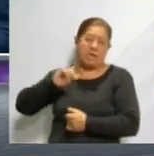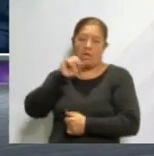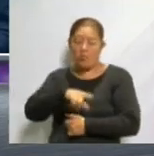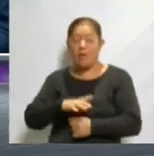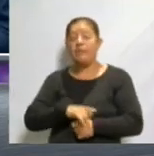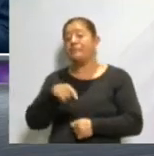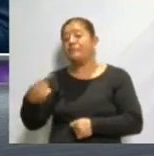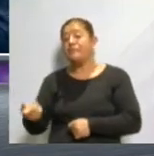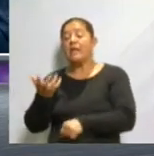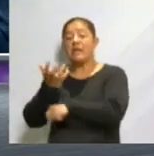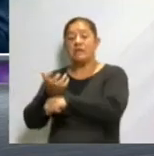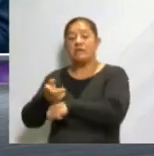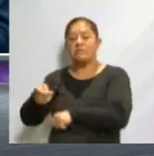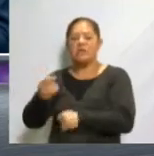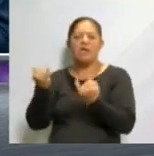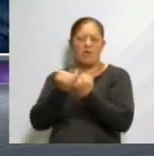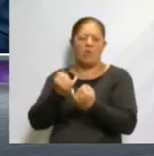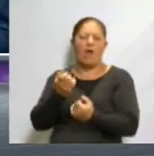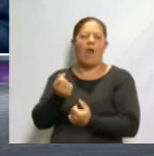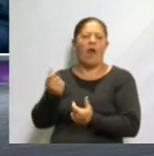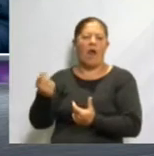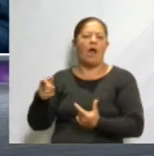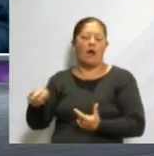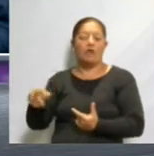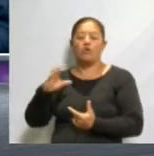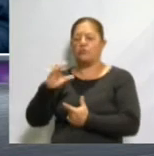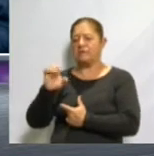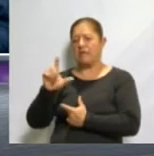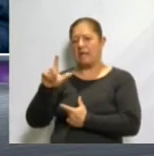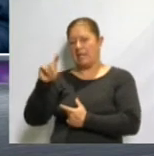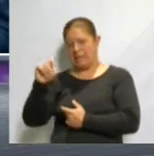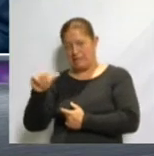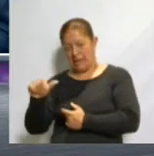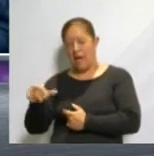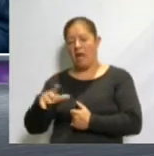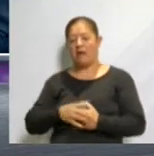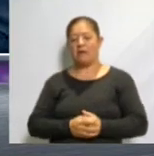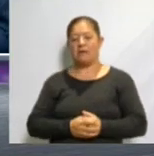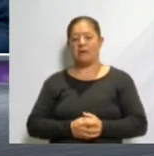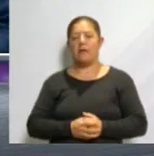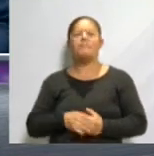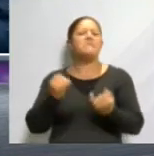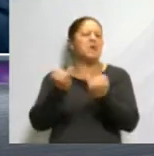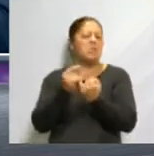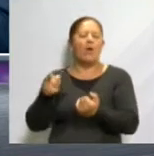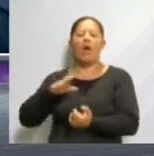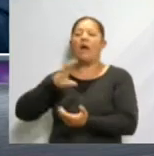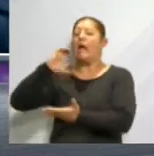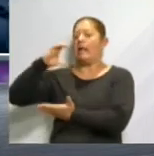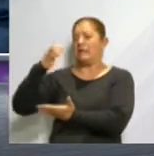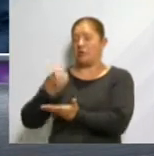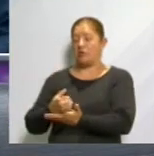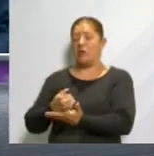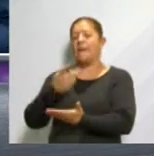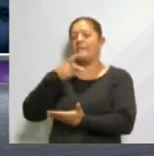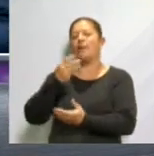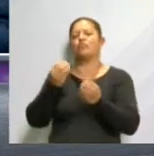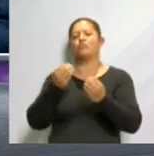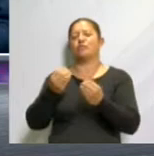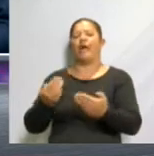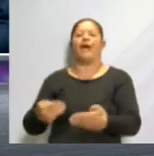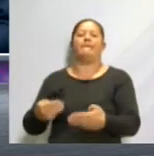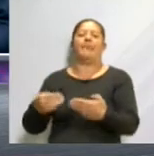de origen celta, también con algunos toques de alguna manera católicos, pero también con mucho toque de mercadotecnia.